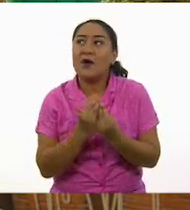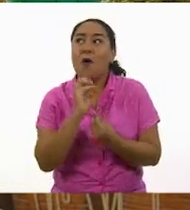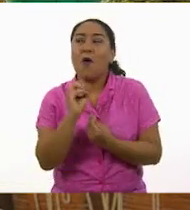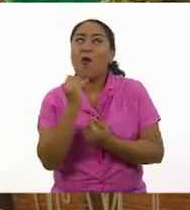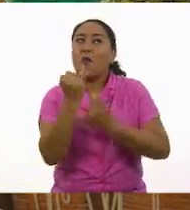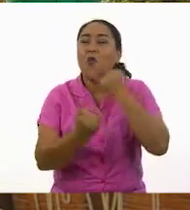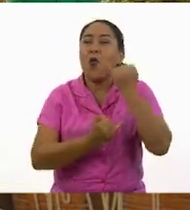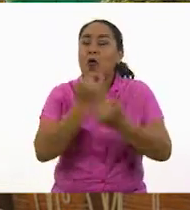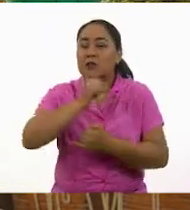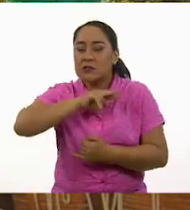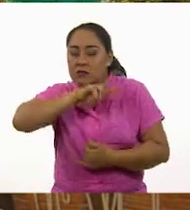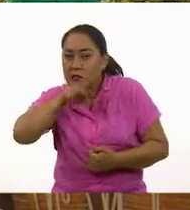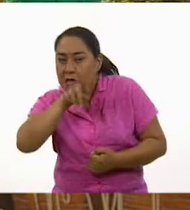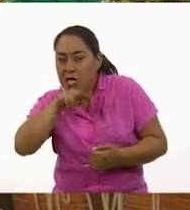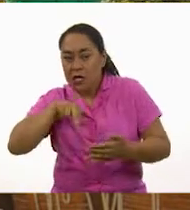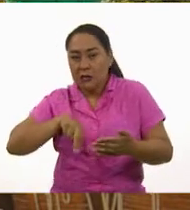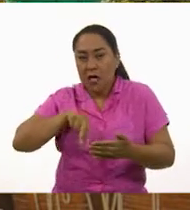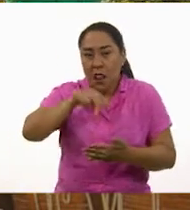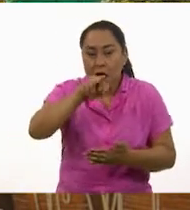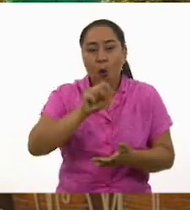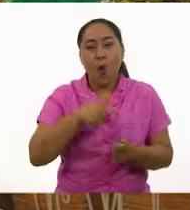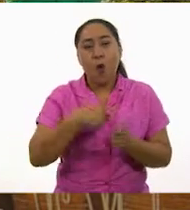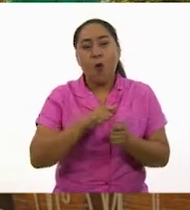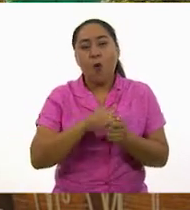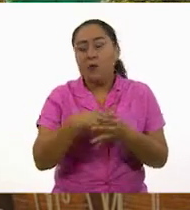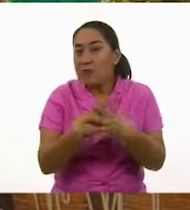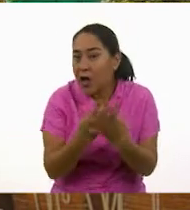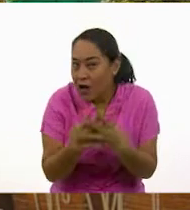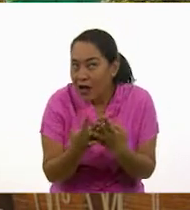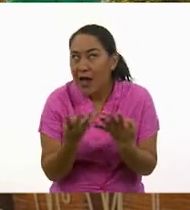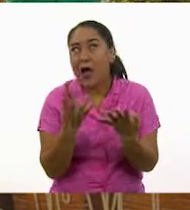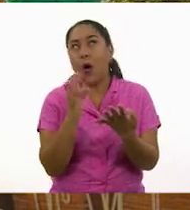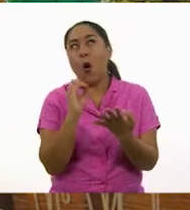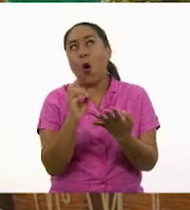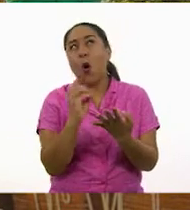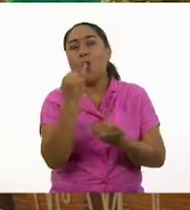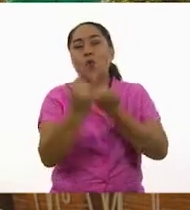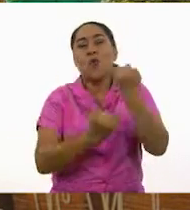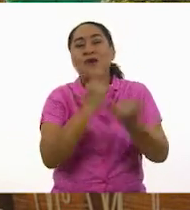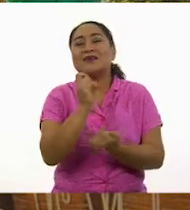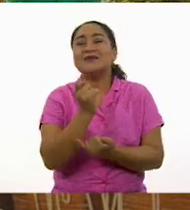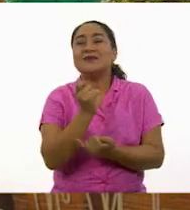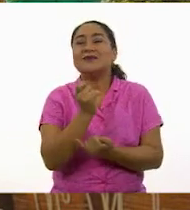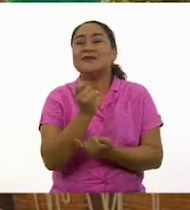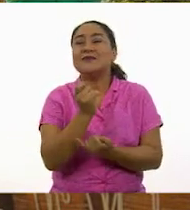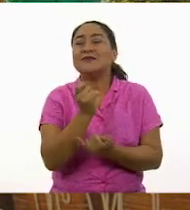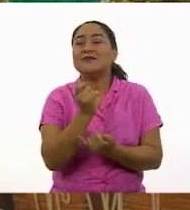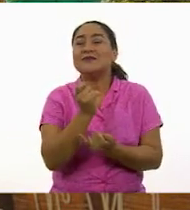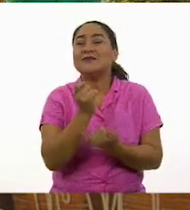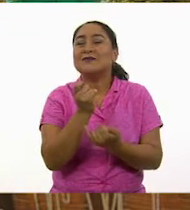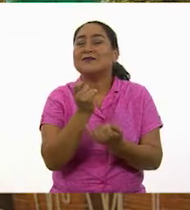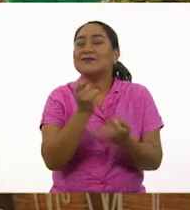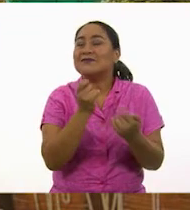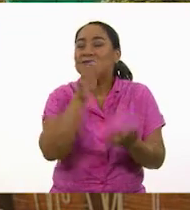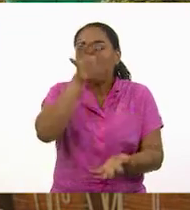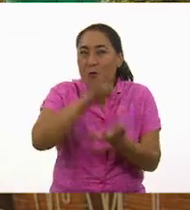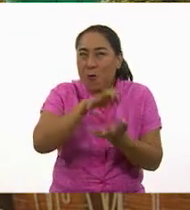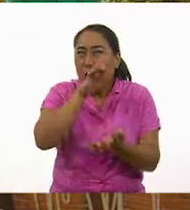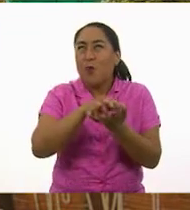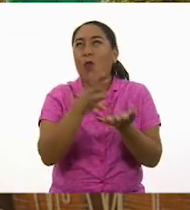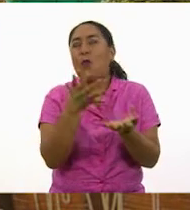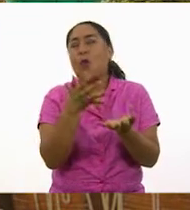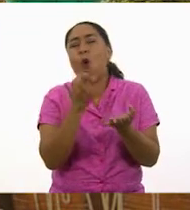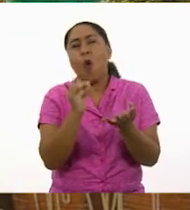y escaleras, o un juego de cartas, o el juego ese de los hipopótamos. O les puedo hacer galletas.